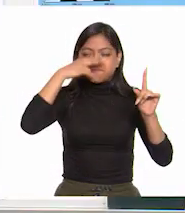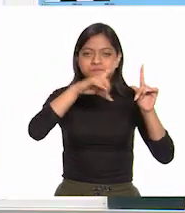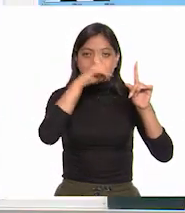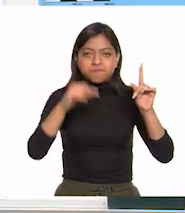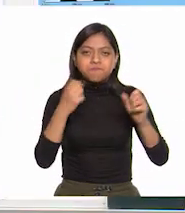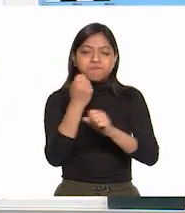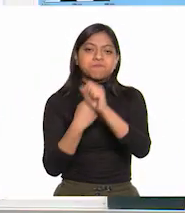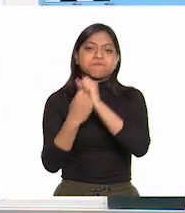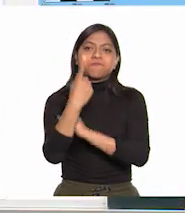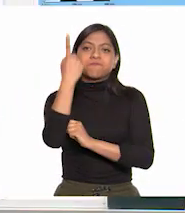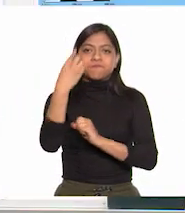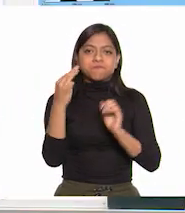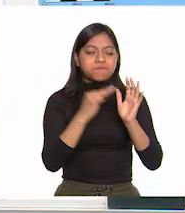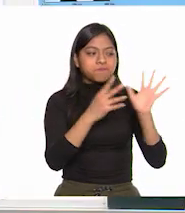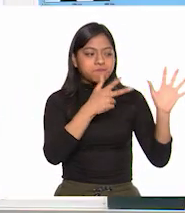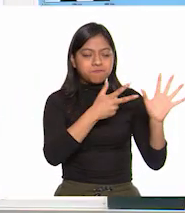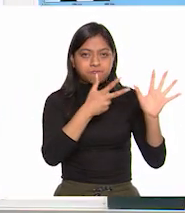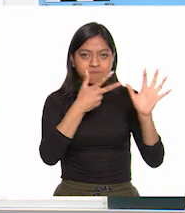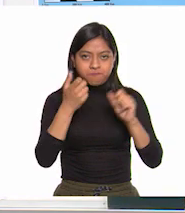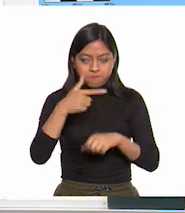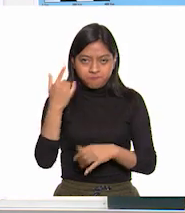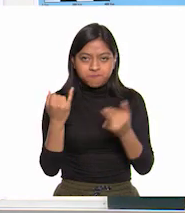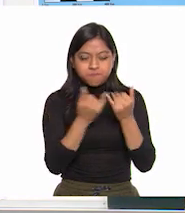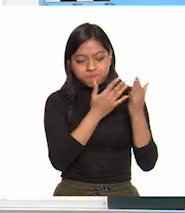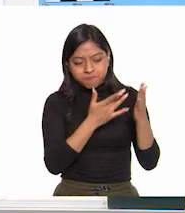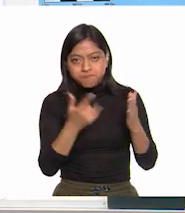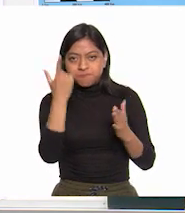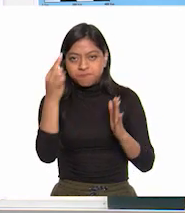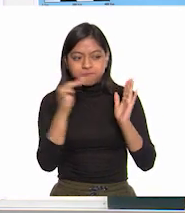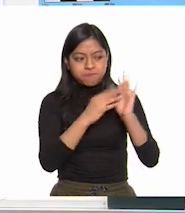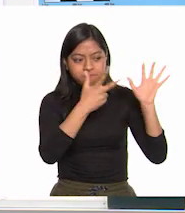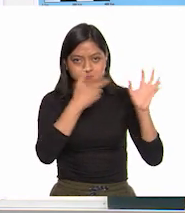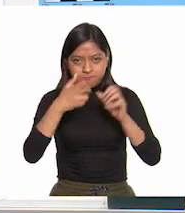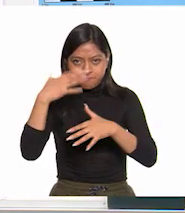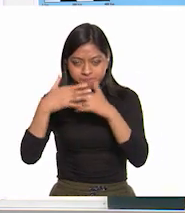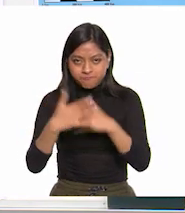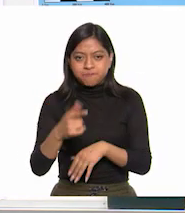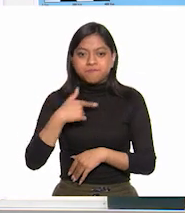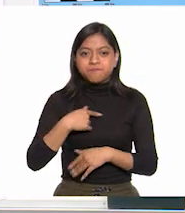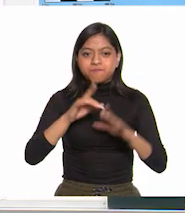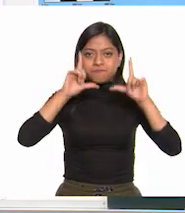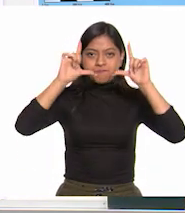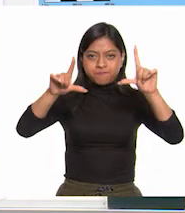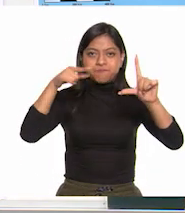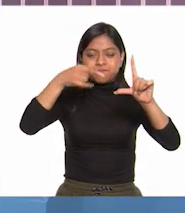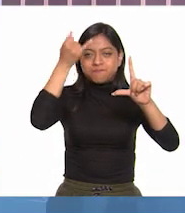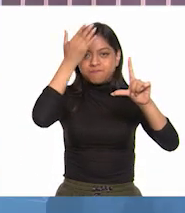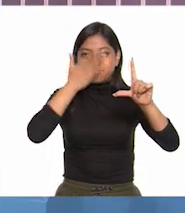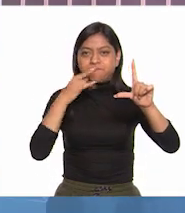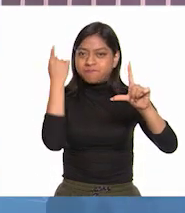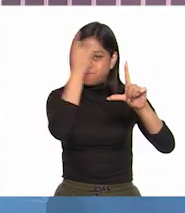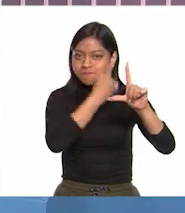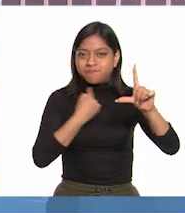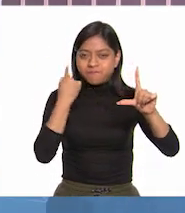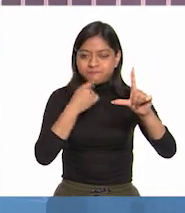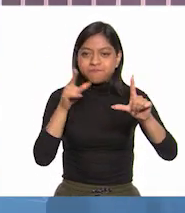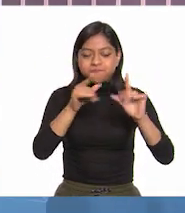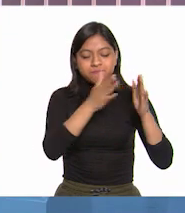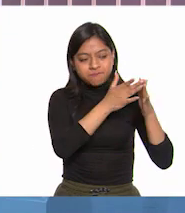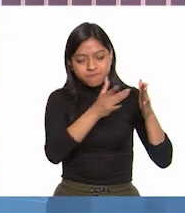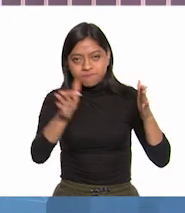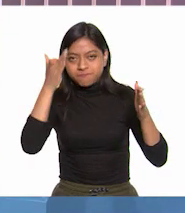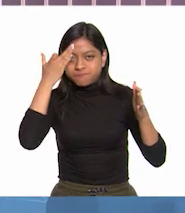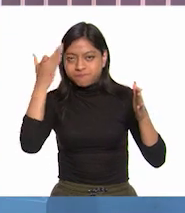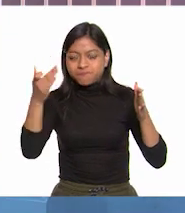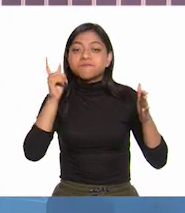1815. Así que la maestra Noemí ya me hizo favor de pegar su imagen en la línea del tiempo